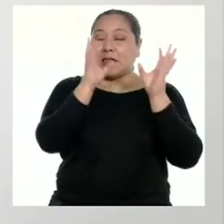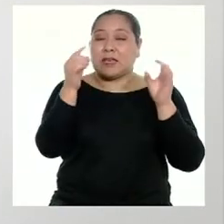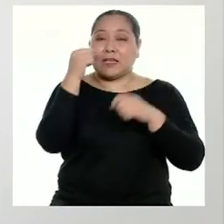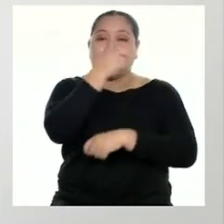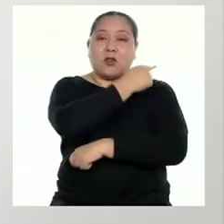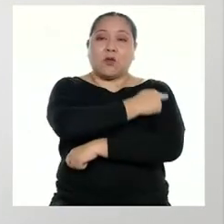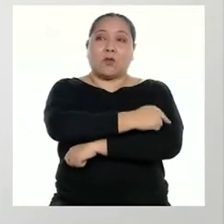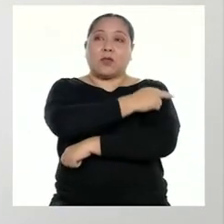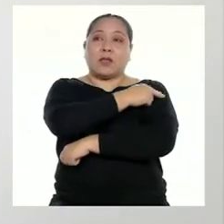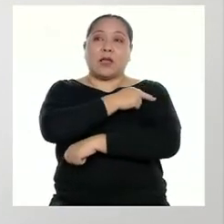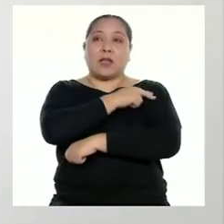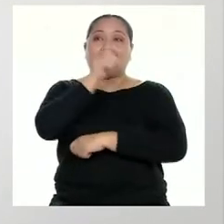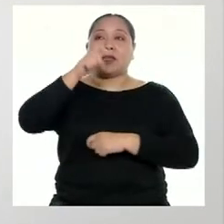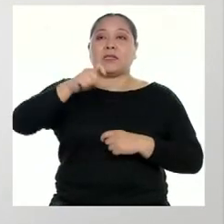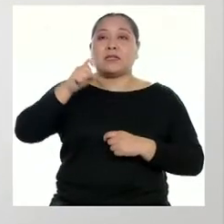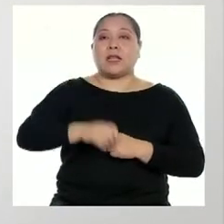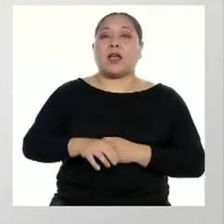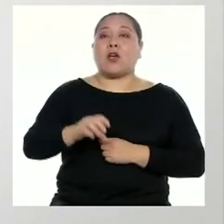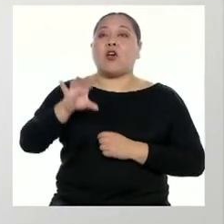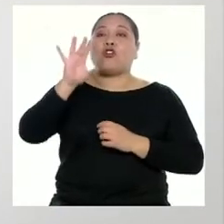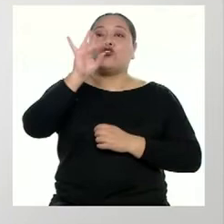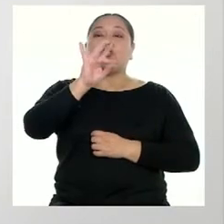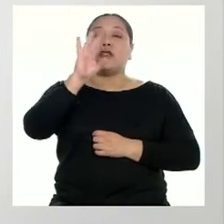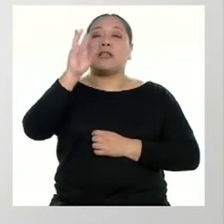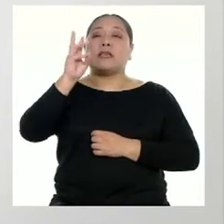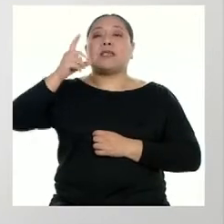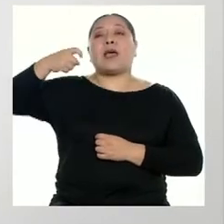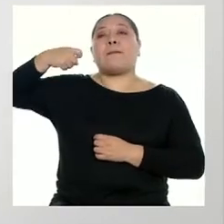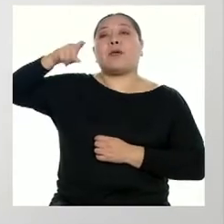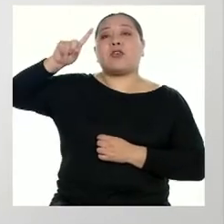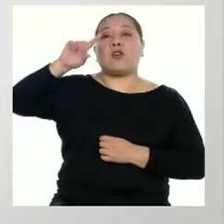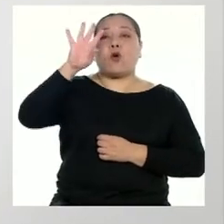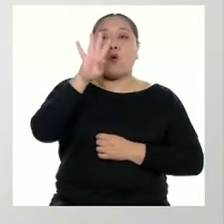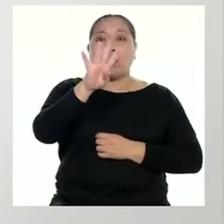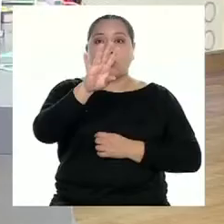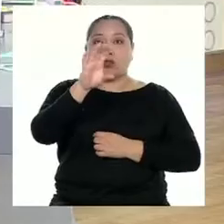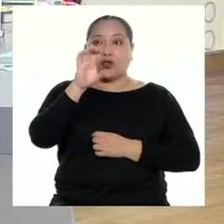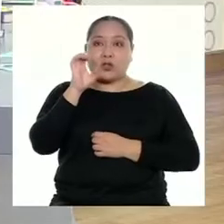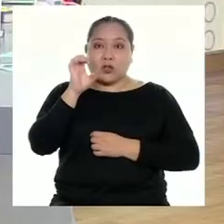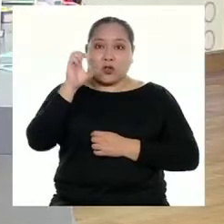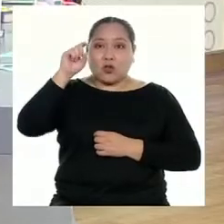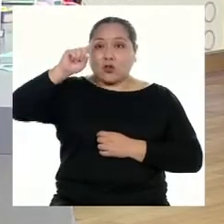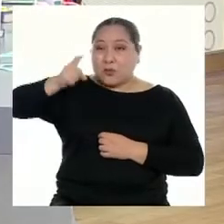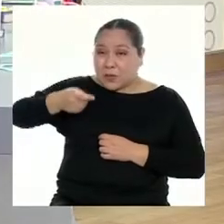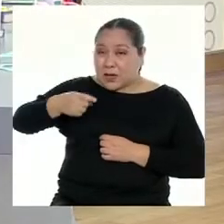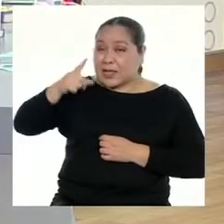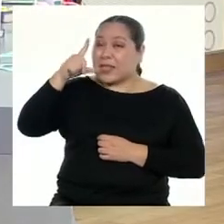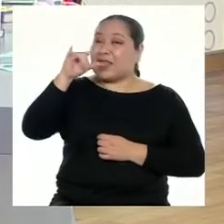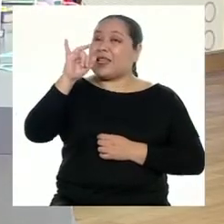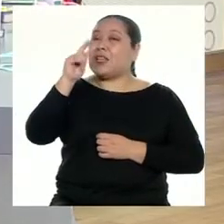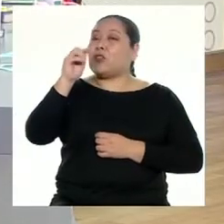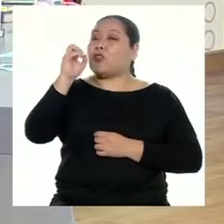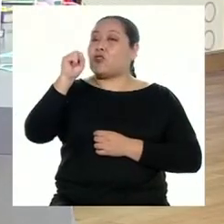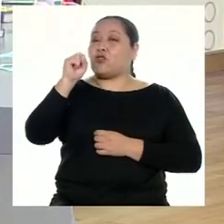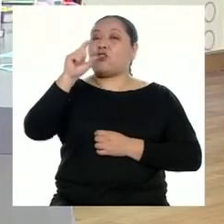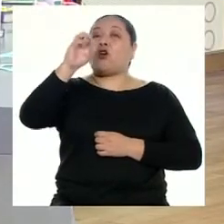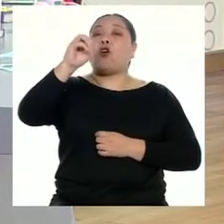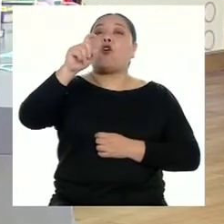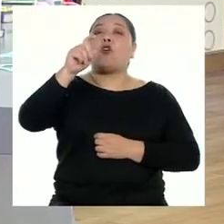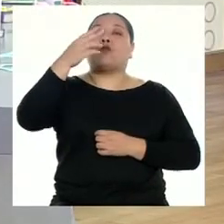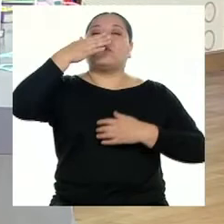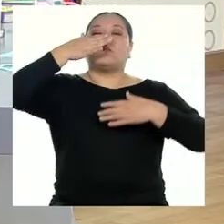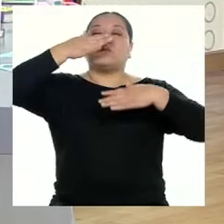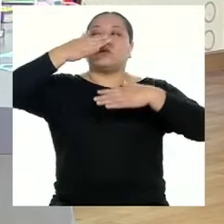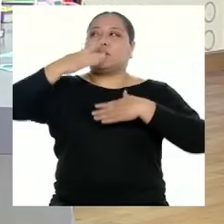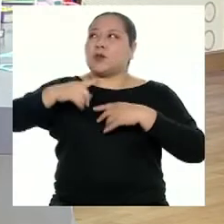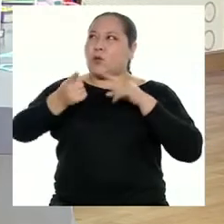hospital necesitaría 86.400.000 litros de oxígeno. ¡Guau! Y si multiplicamos por